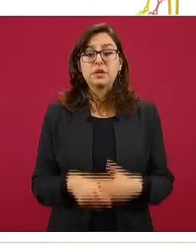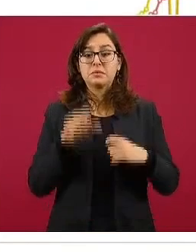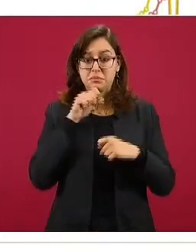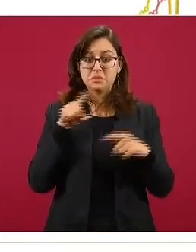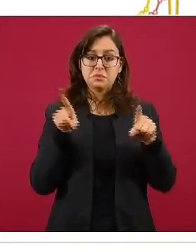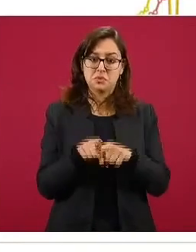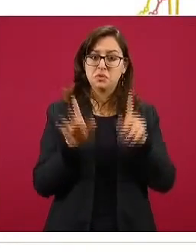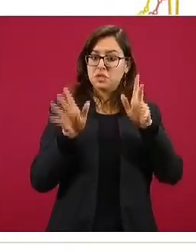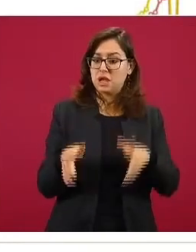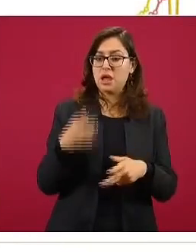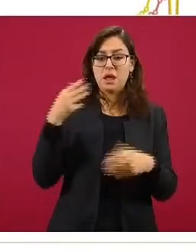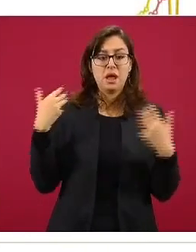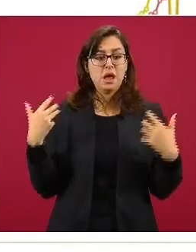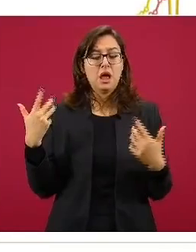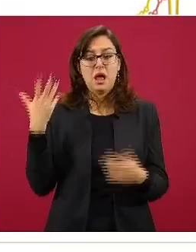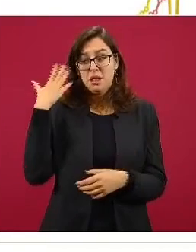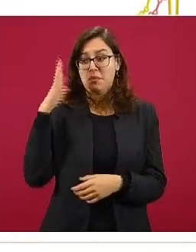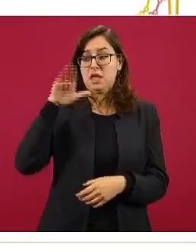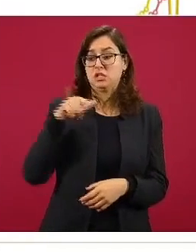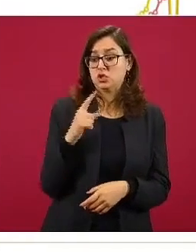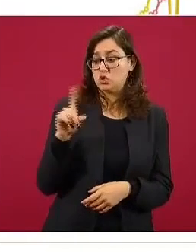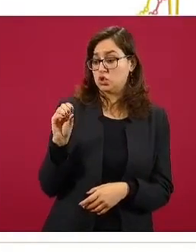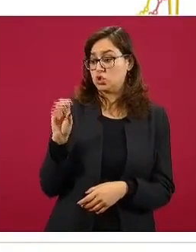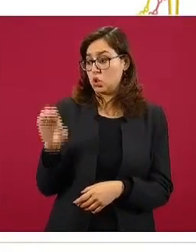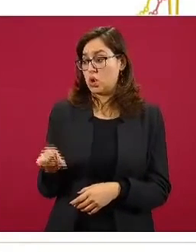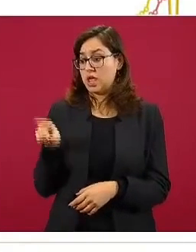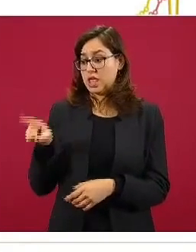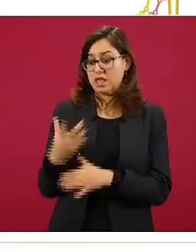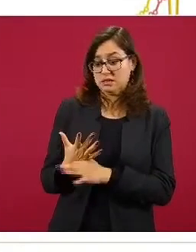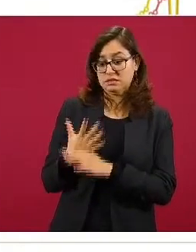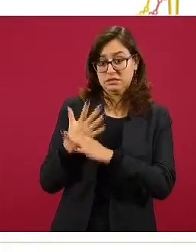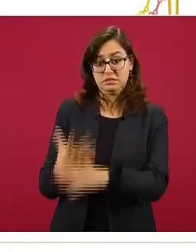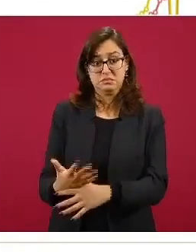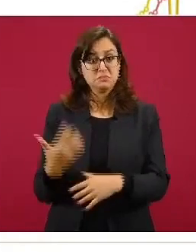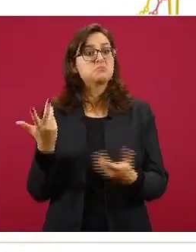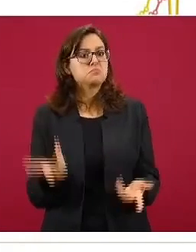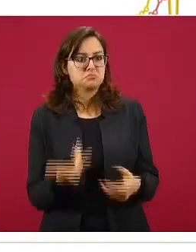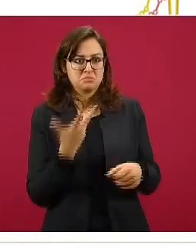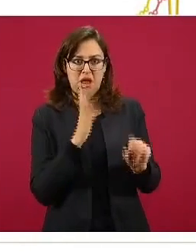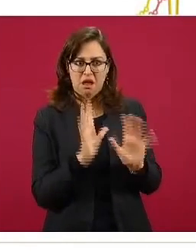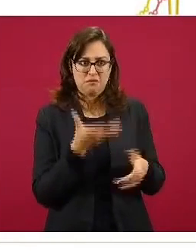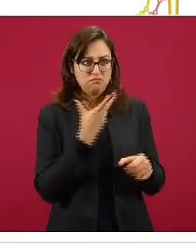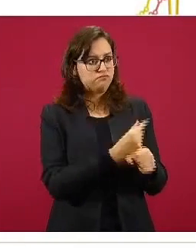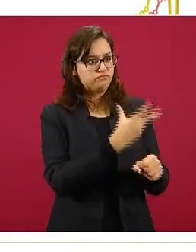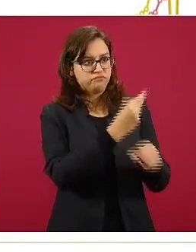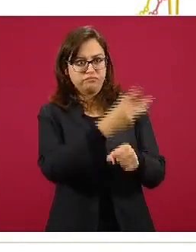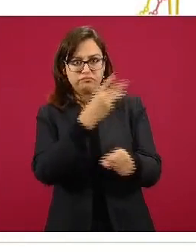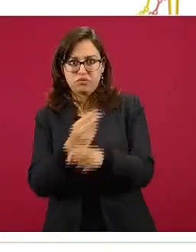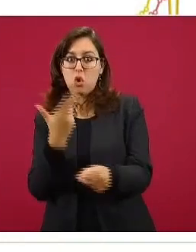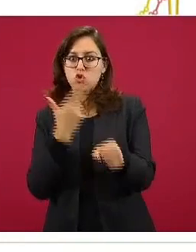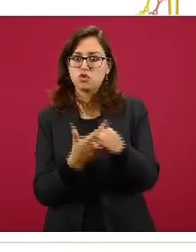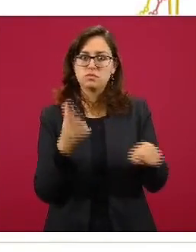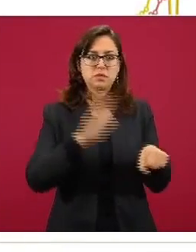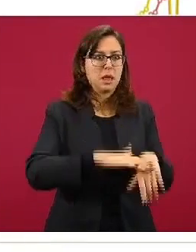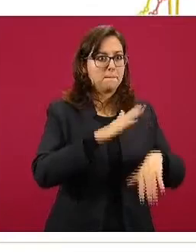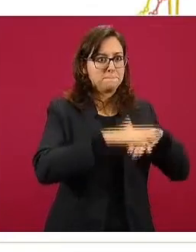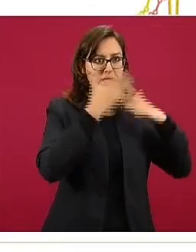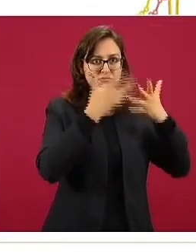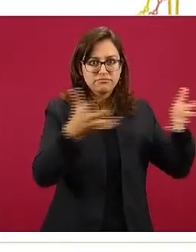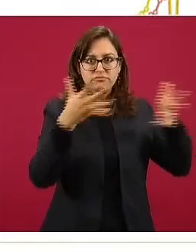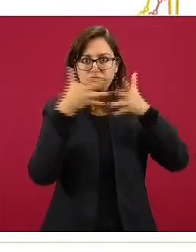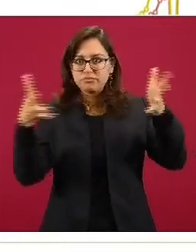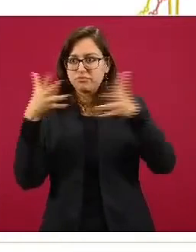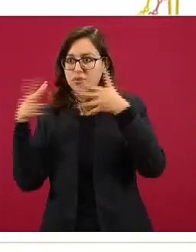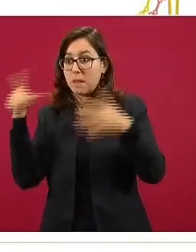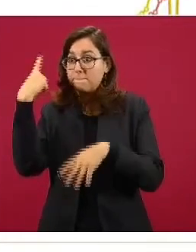social que va a permitir atenuar esta saturación hospitalaria antes de llegar a un punto crítico, lo cual siempre tomamos como